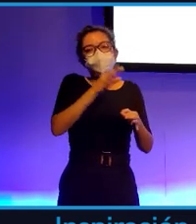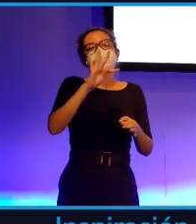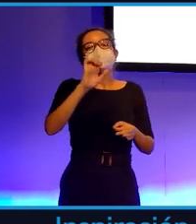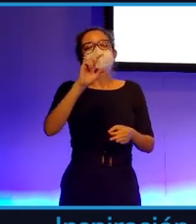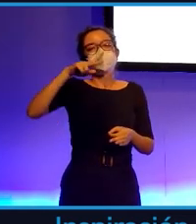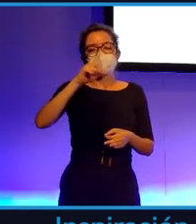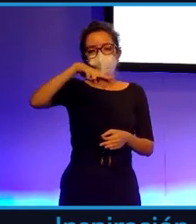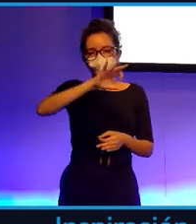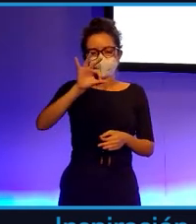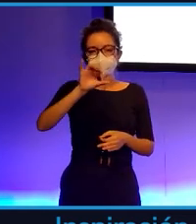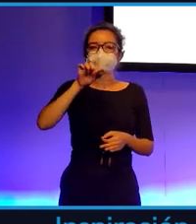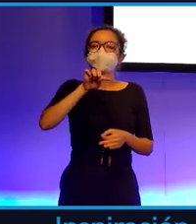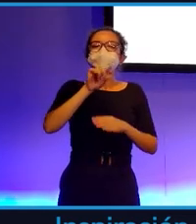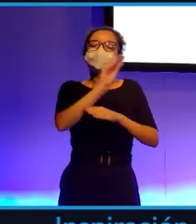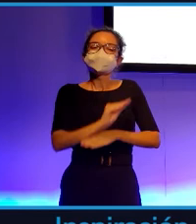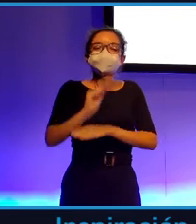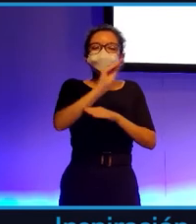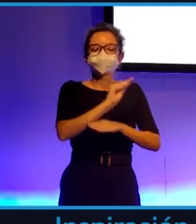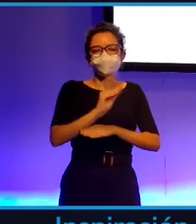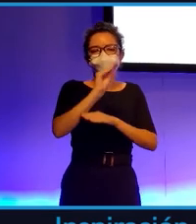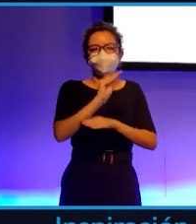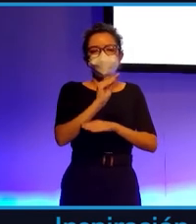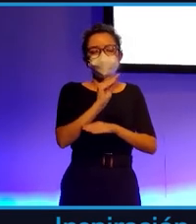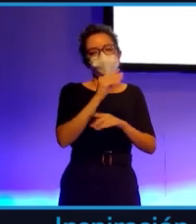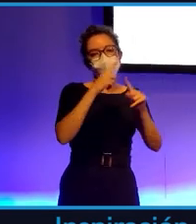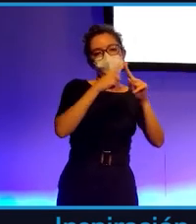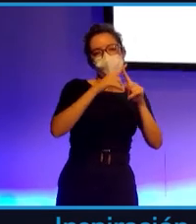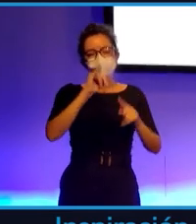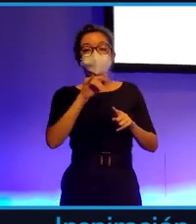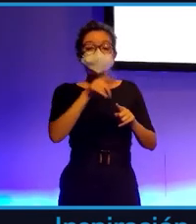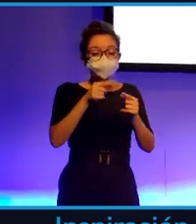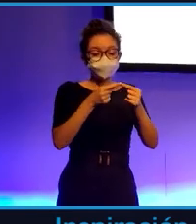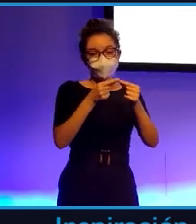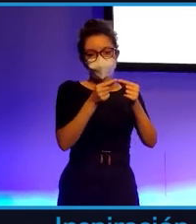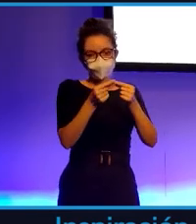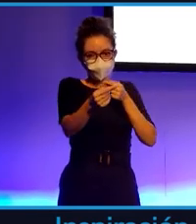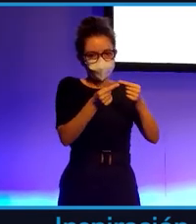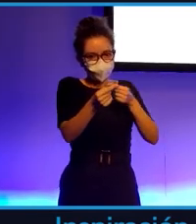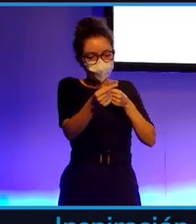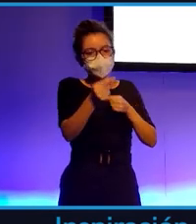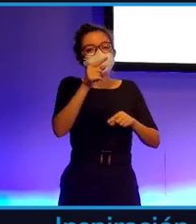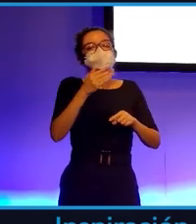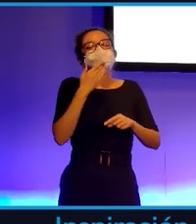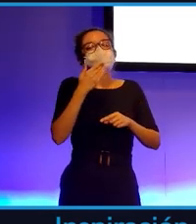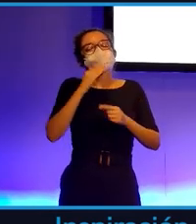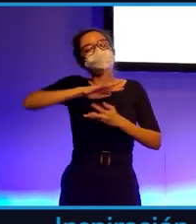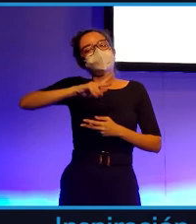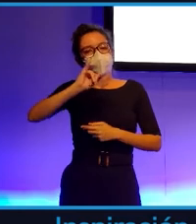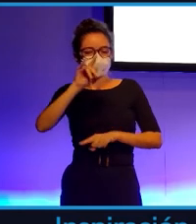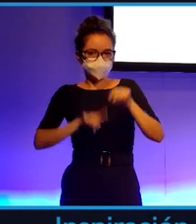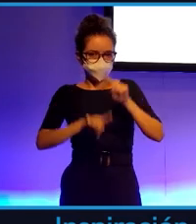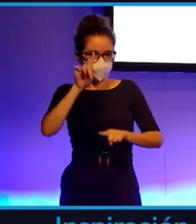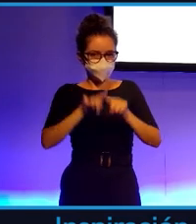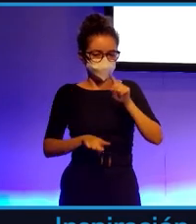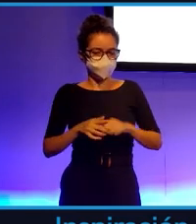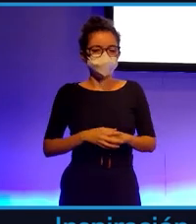nuestros cromosomas. En función de qué tan largos son tus telómeros, tienes una edad biológica u otra. La